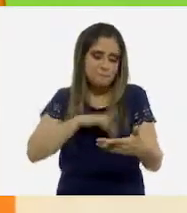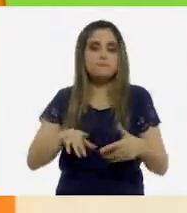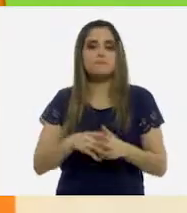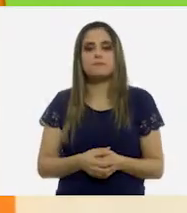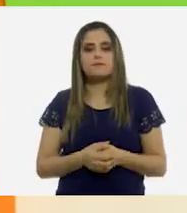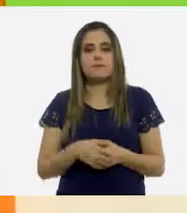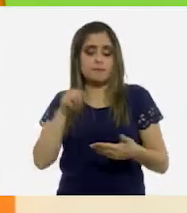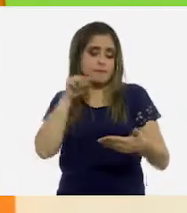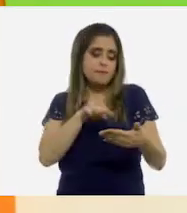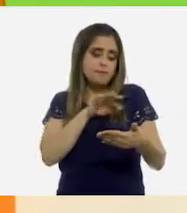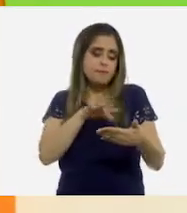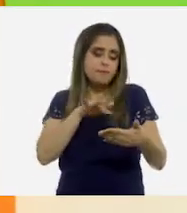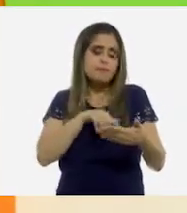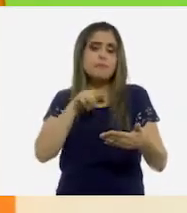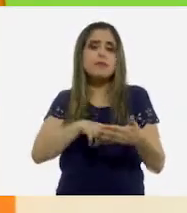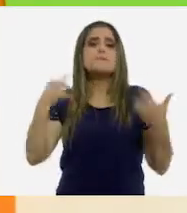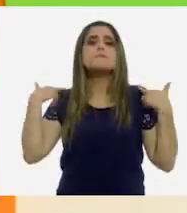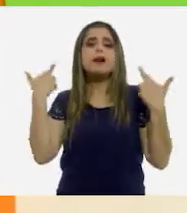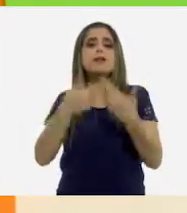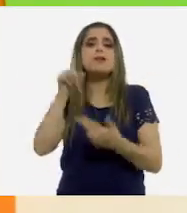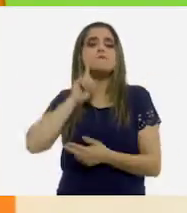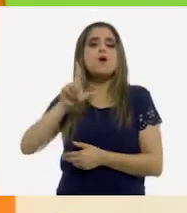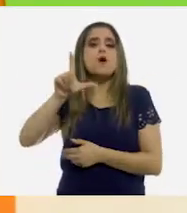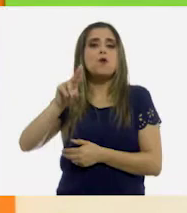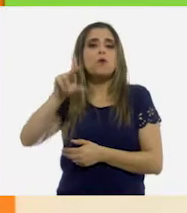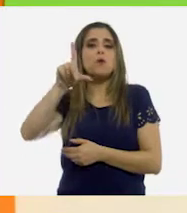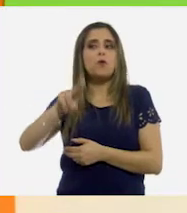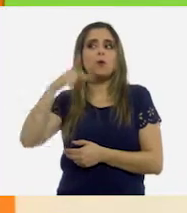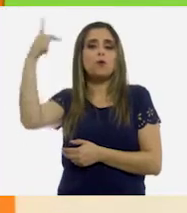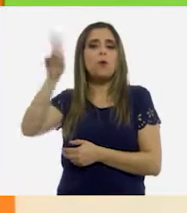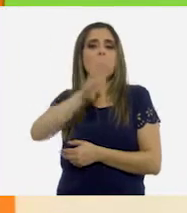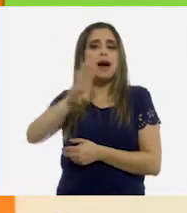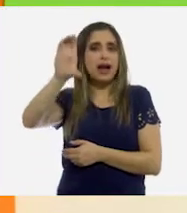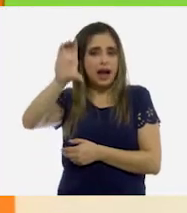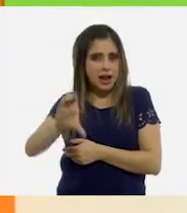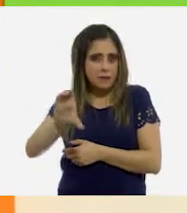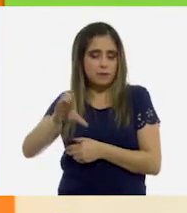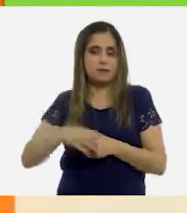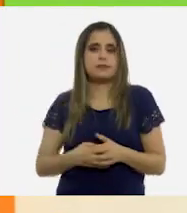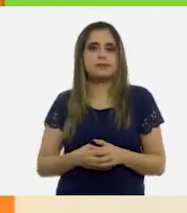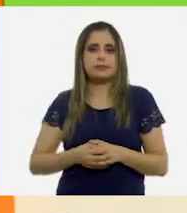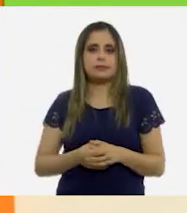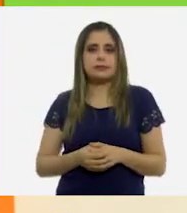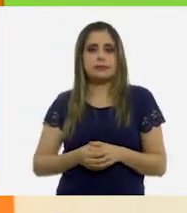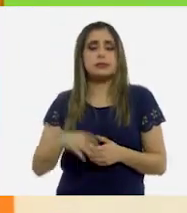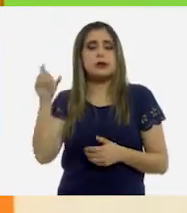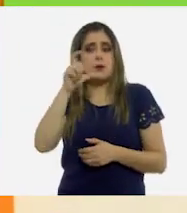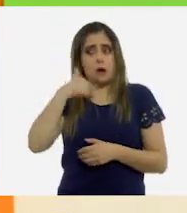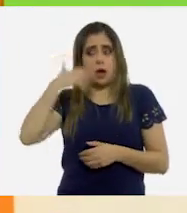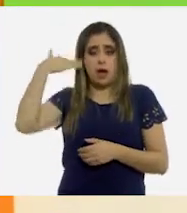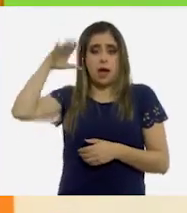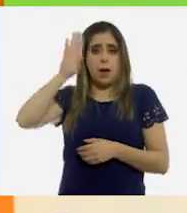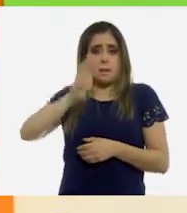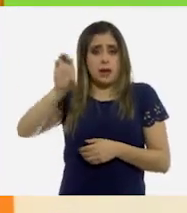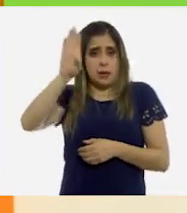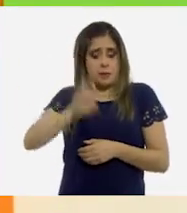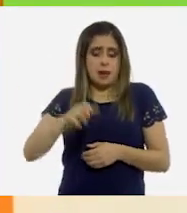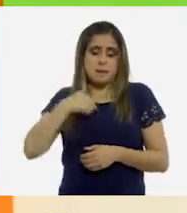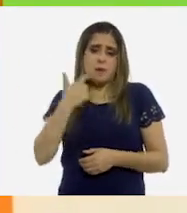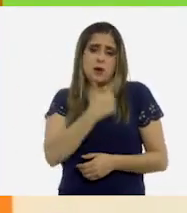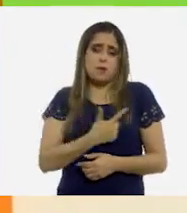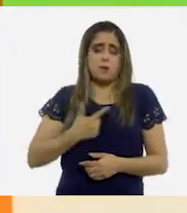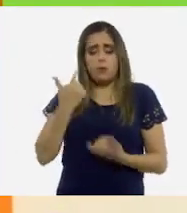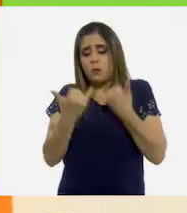Este comentario es de la maestra Lulú de Baja California y ella dice, Cuando yo era bebé me gustaba jugar